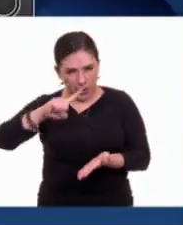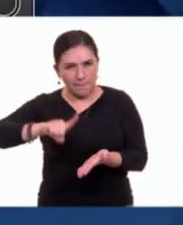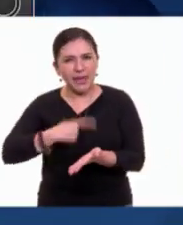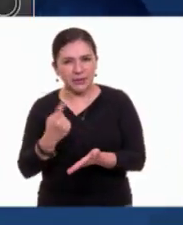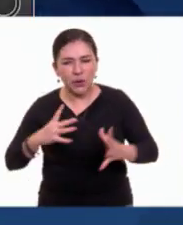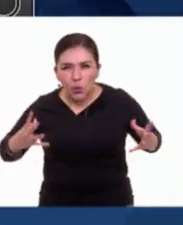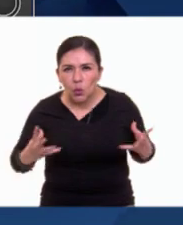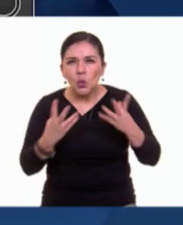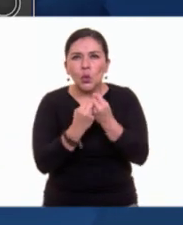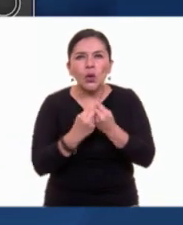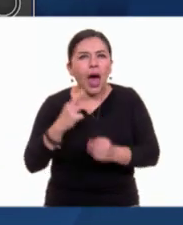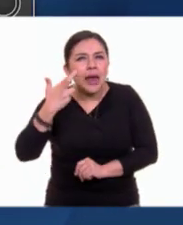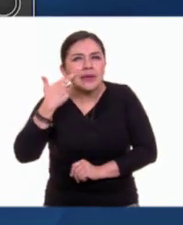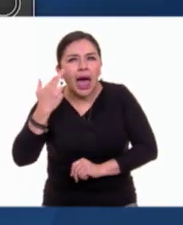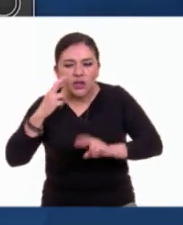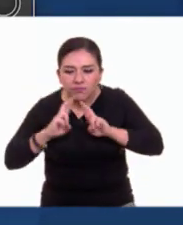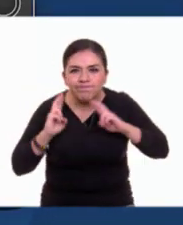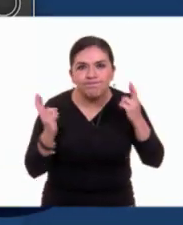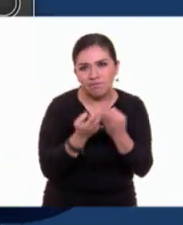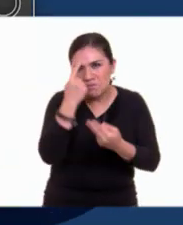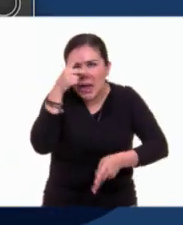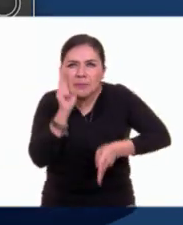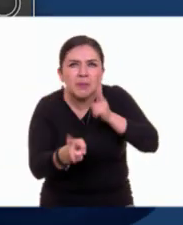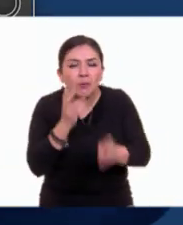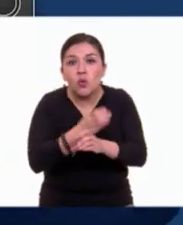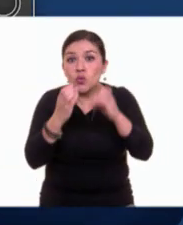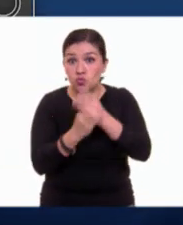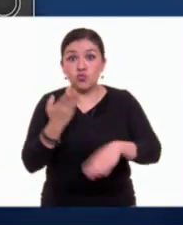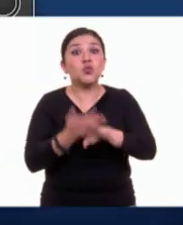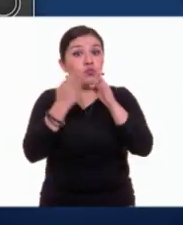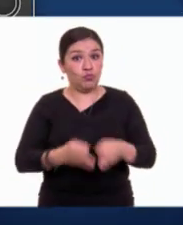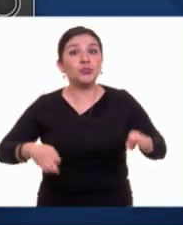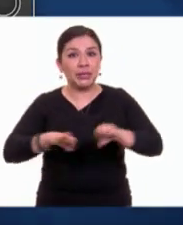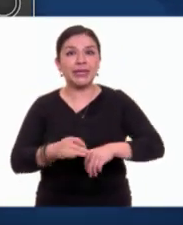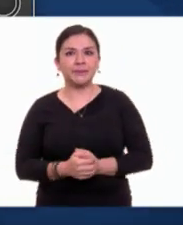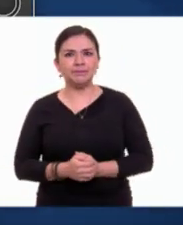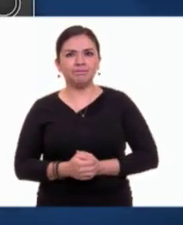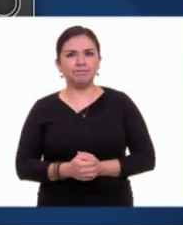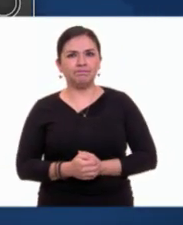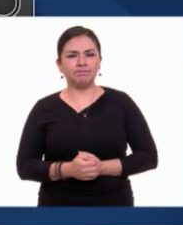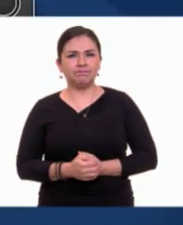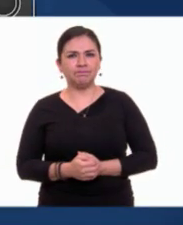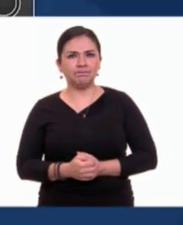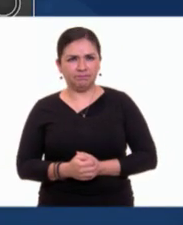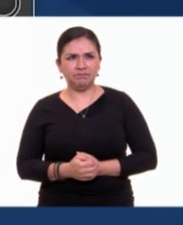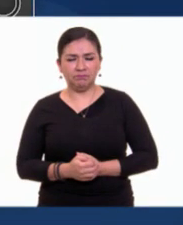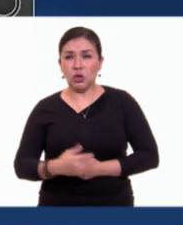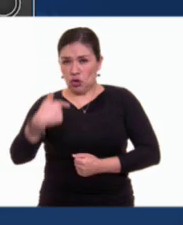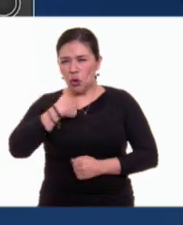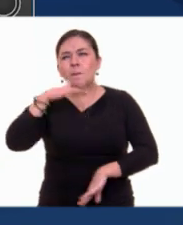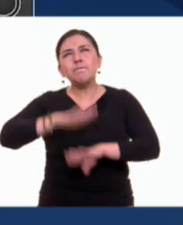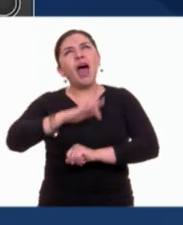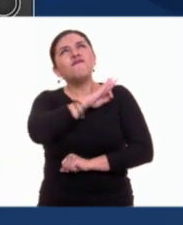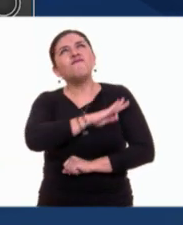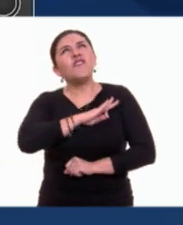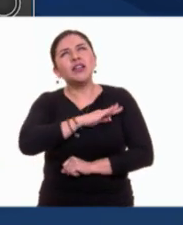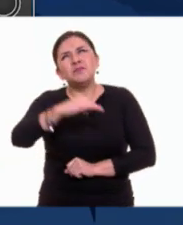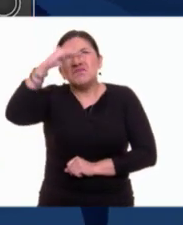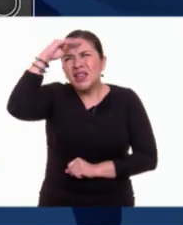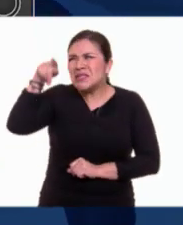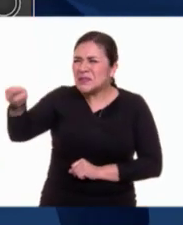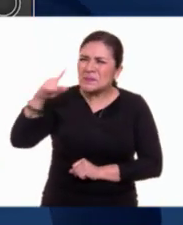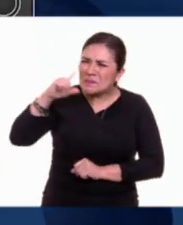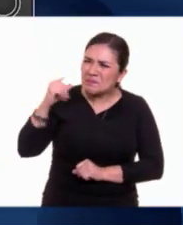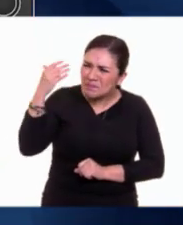se juntaron los ratones para hablar de cosas importantes. Nuestra suerte estaría feliz si no fuera por el